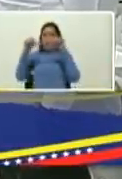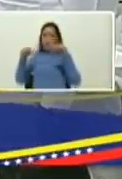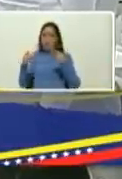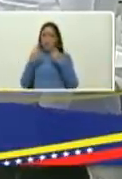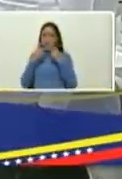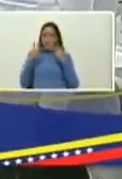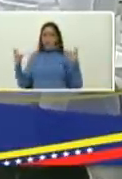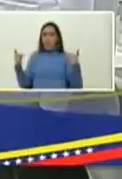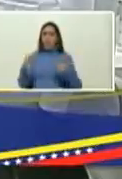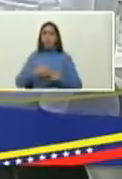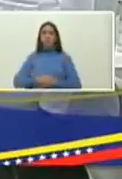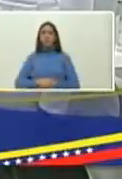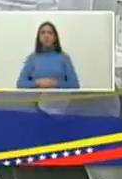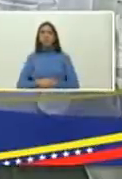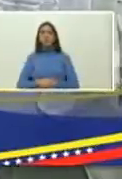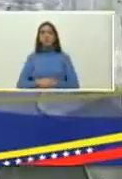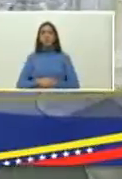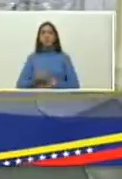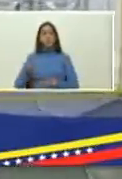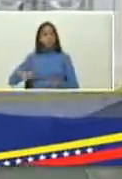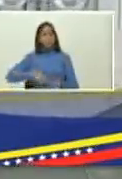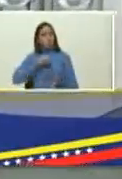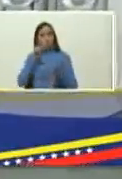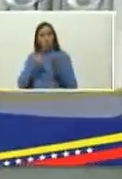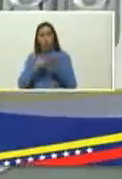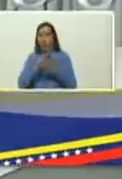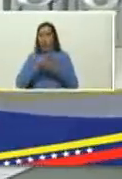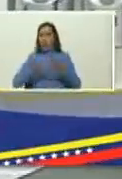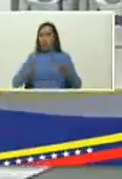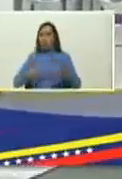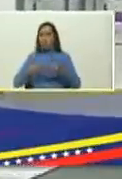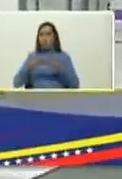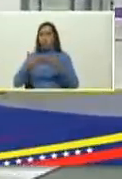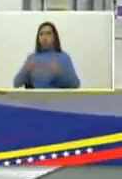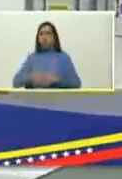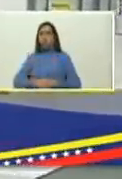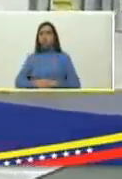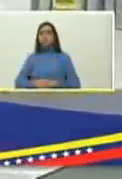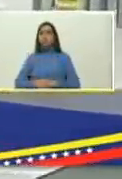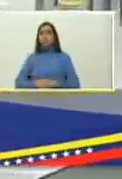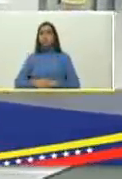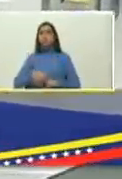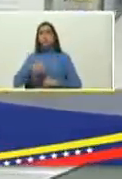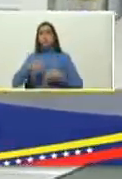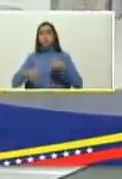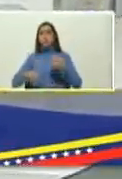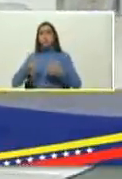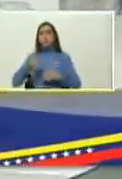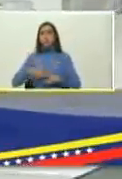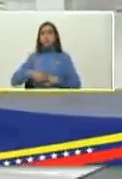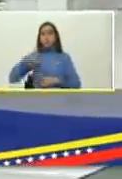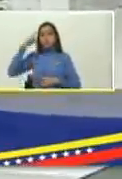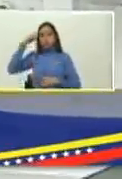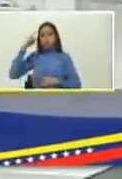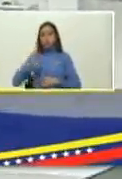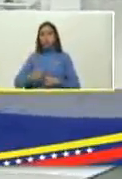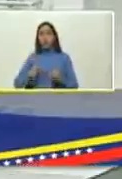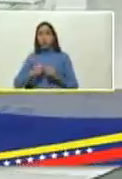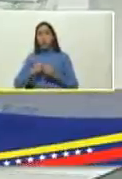nacional de salud completamente gratuito tenemos carros de paro craneotomos para